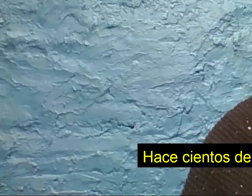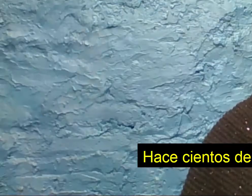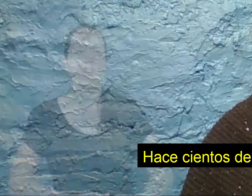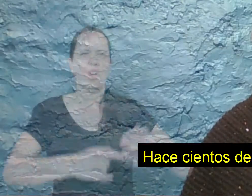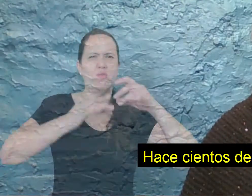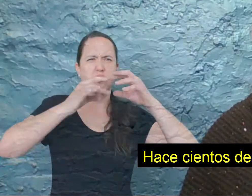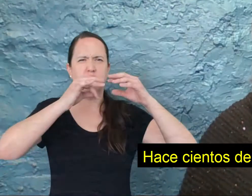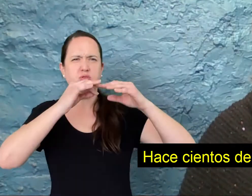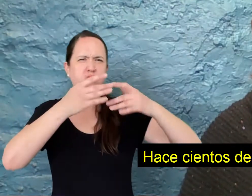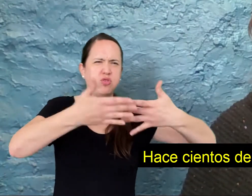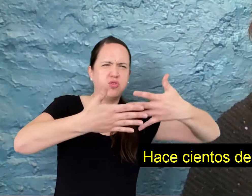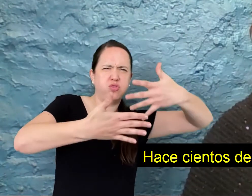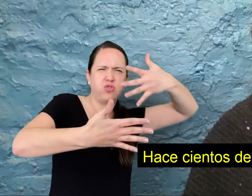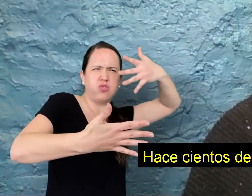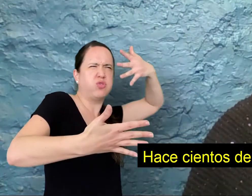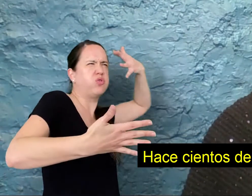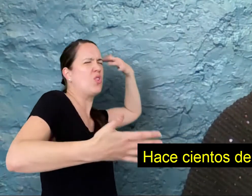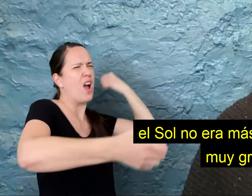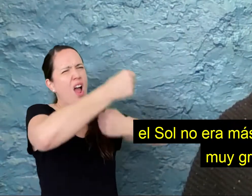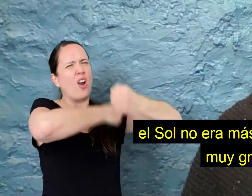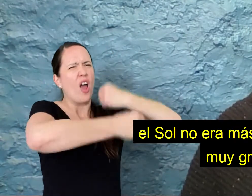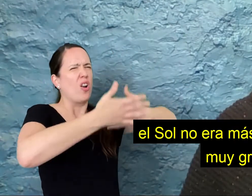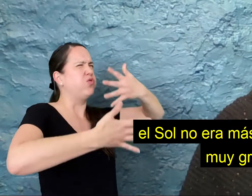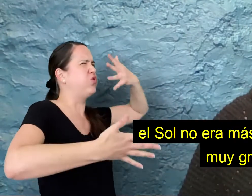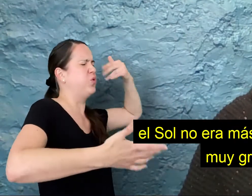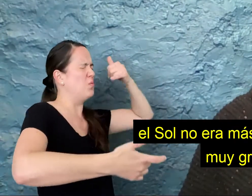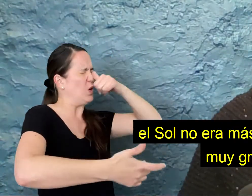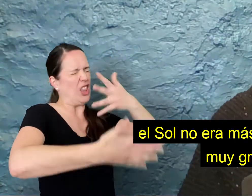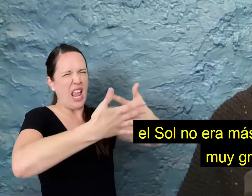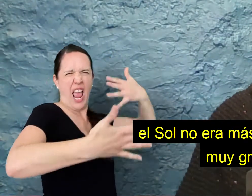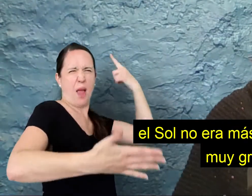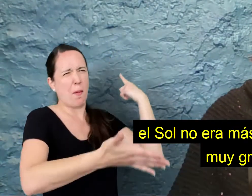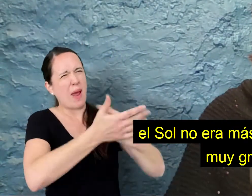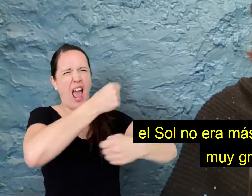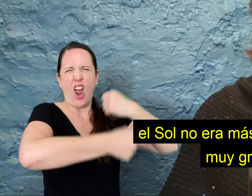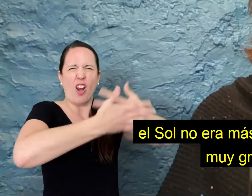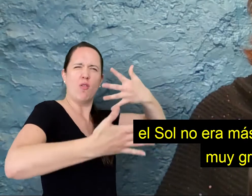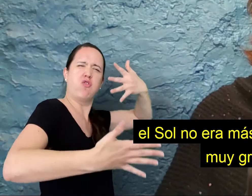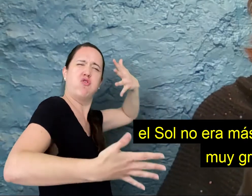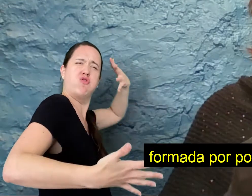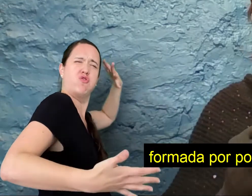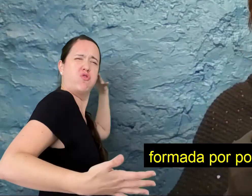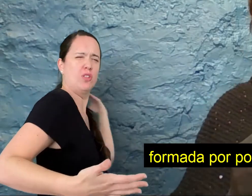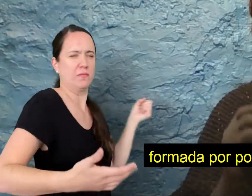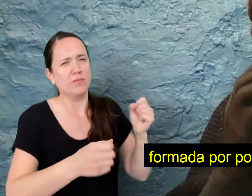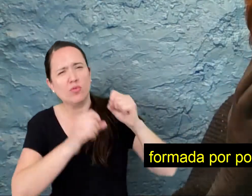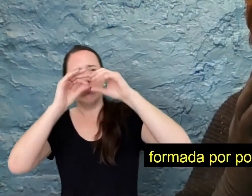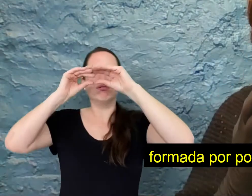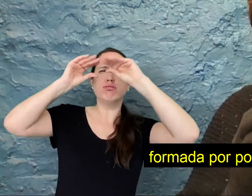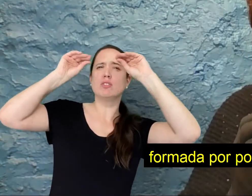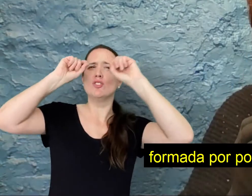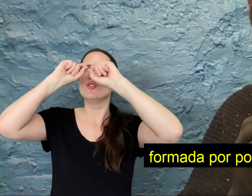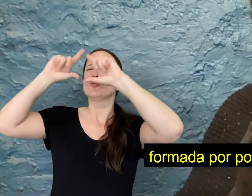Hace cientos miles de años, el sol no era más que una inmensa nube formada por